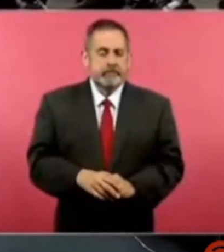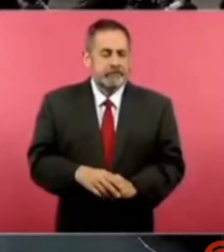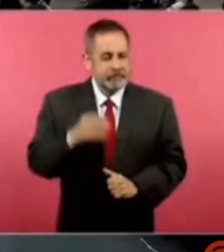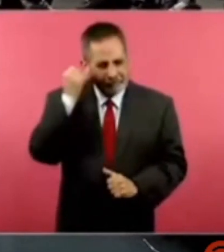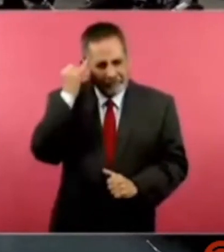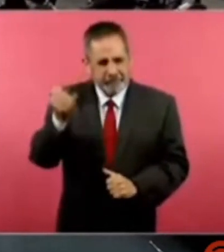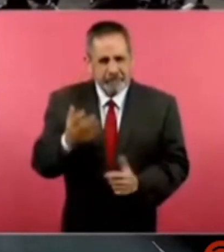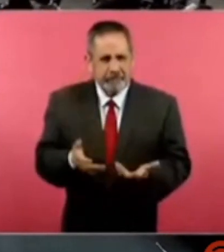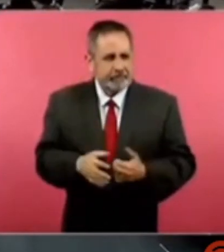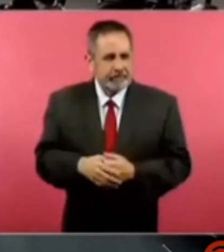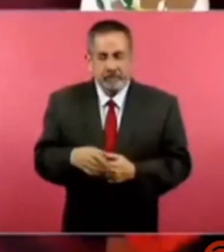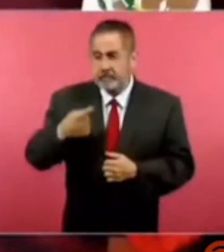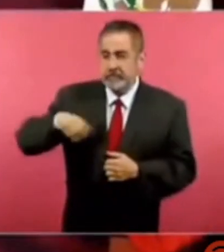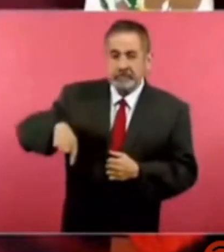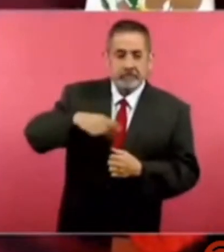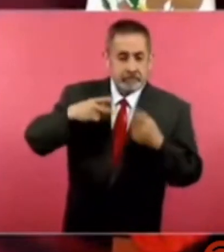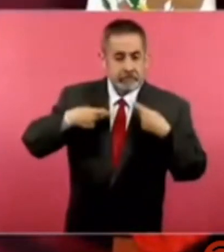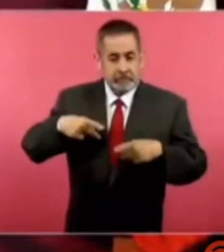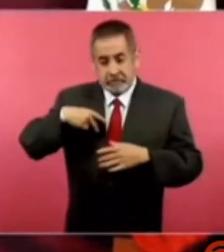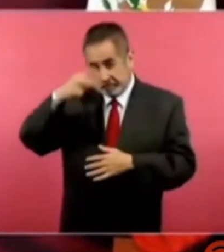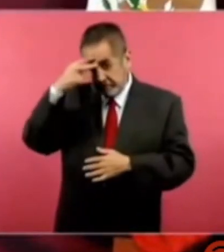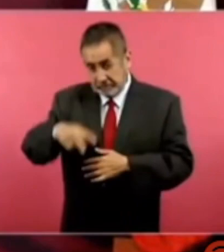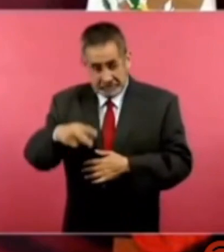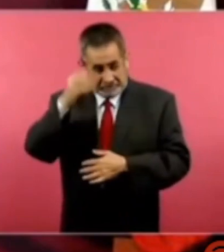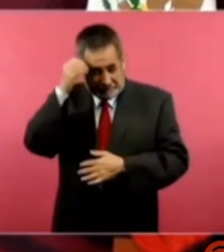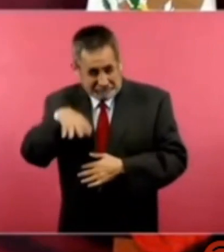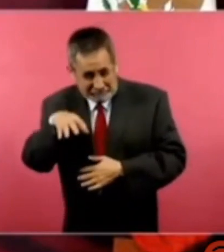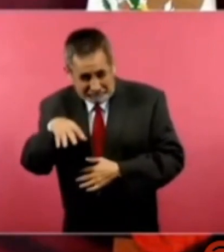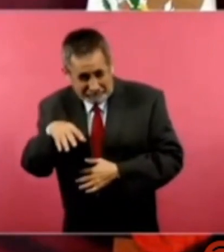Imagínense, si el pueblo de México fuese flojo,